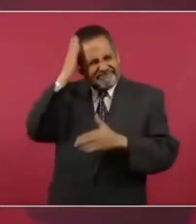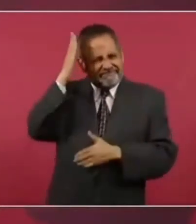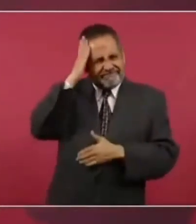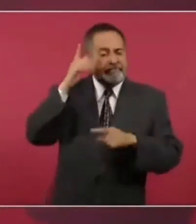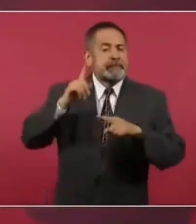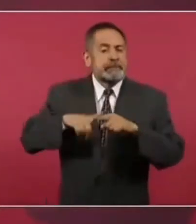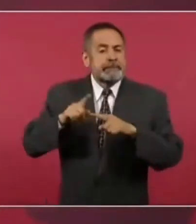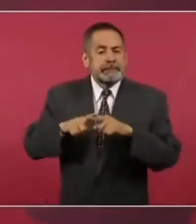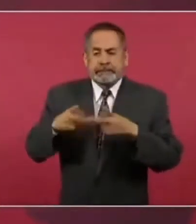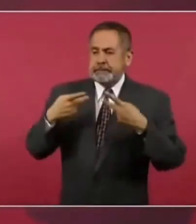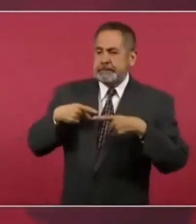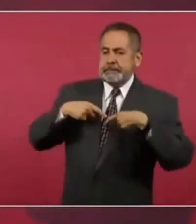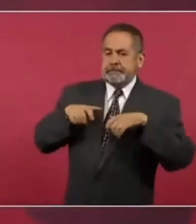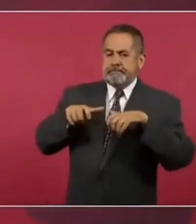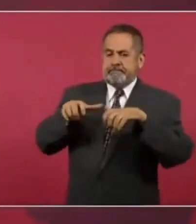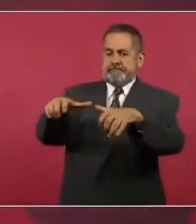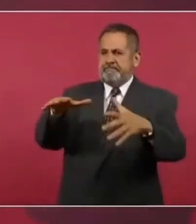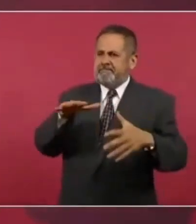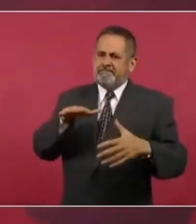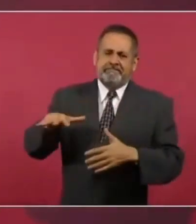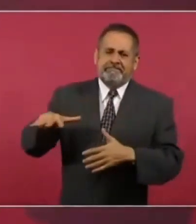Esa es la esencia de la democracia.